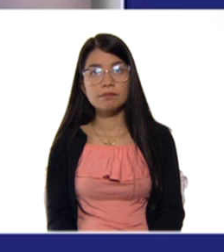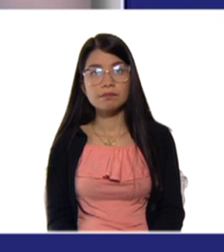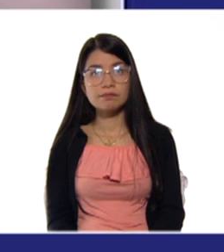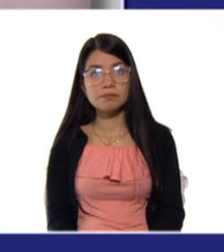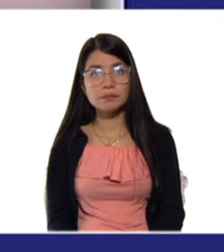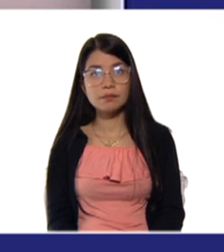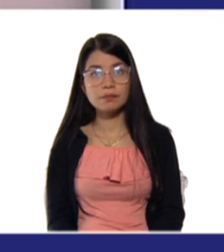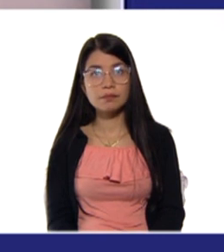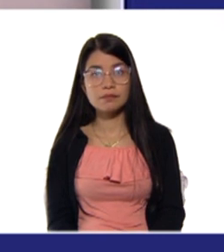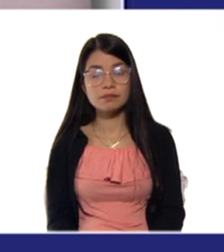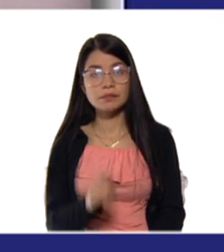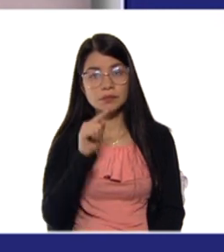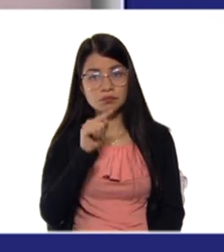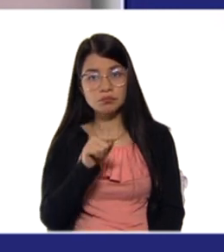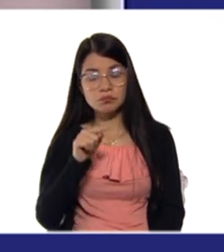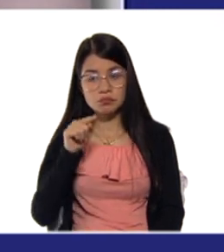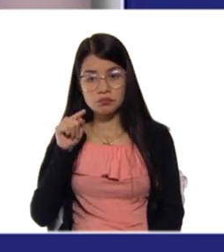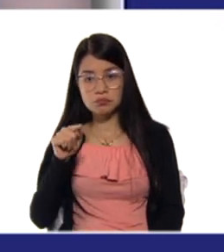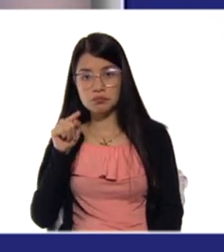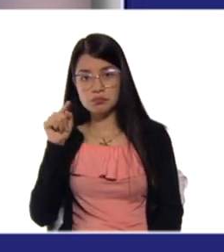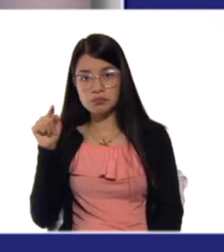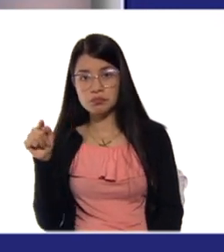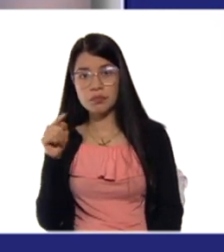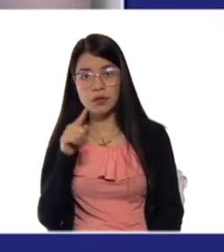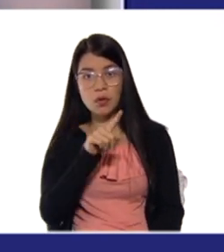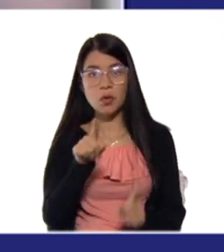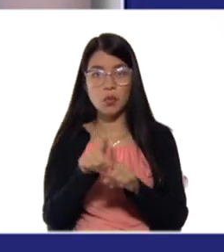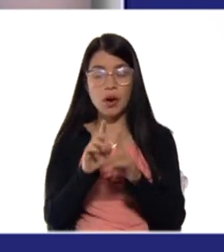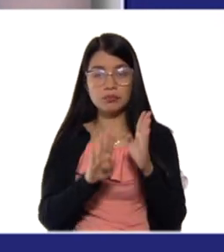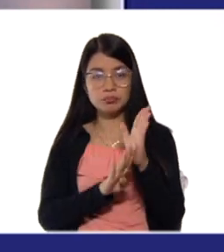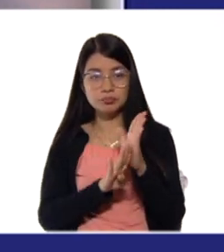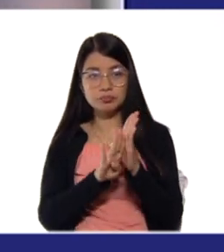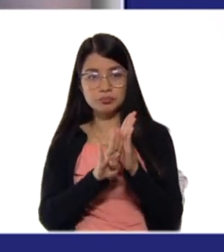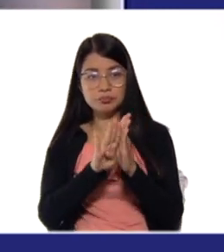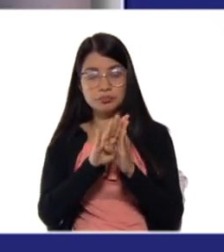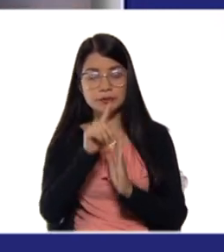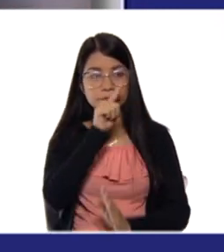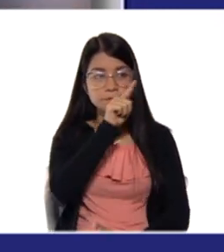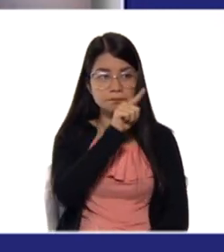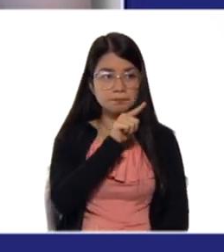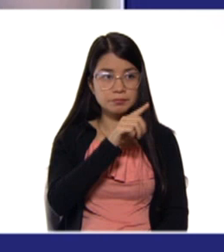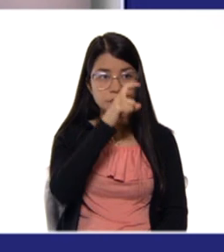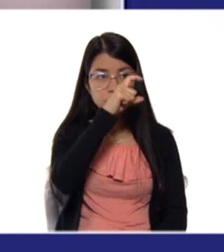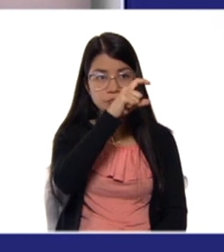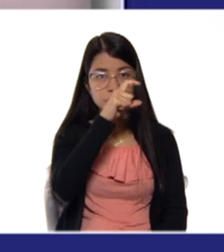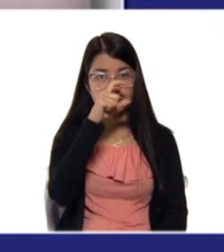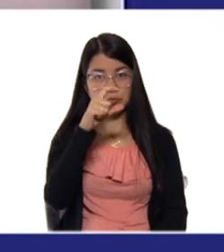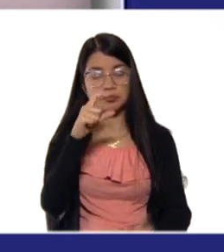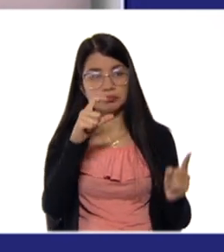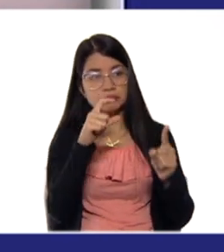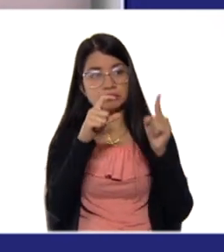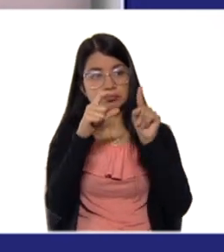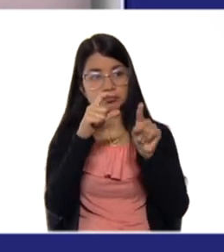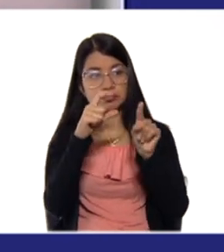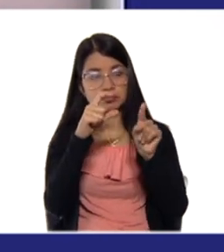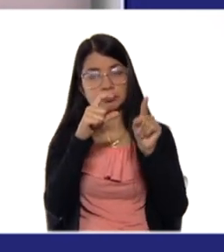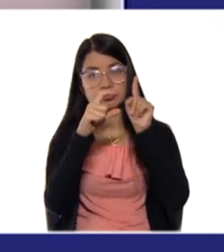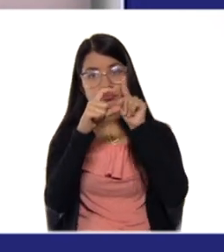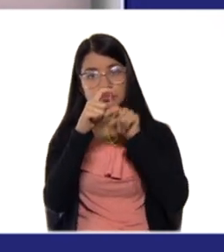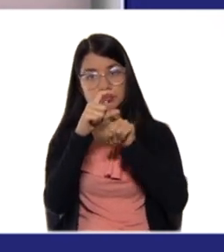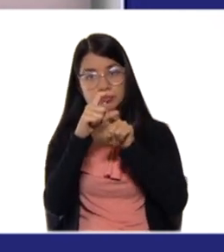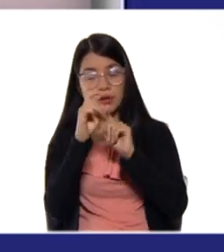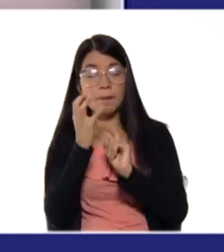avanzando cada casilla, dependiendo de sus respuestas si son